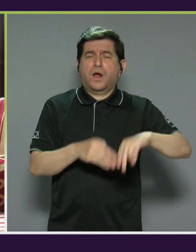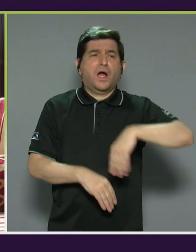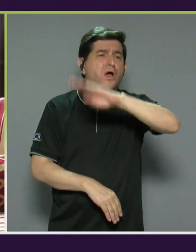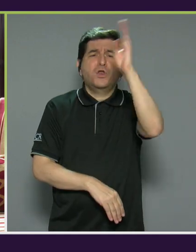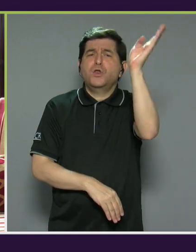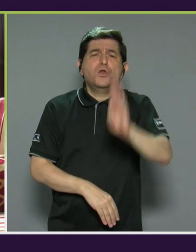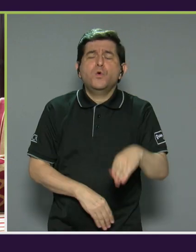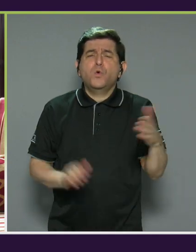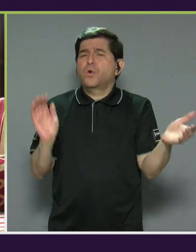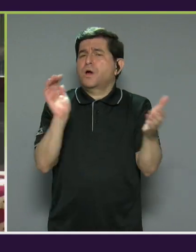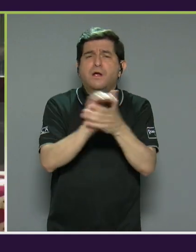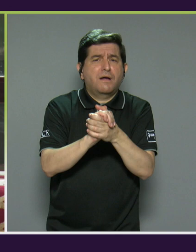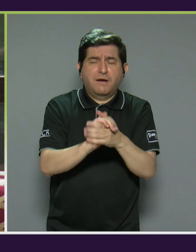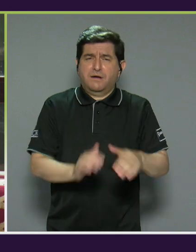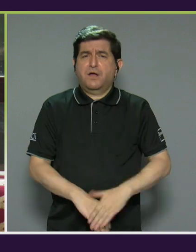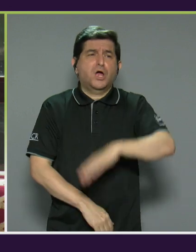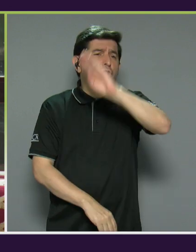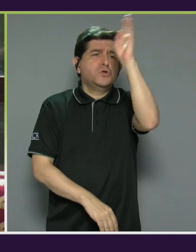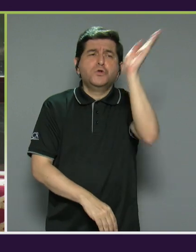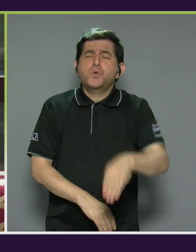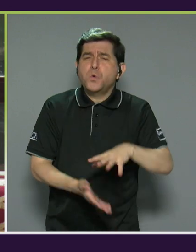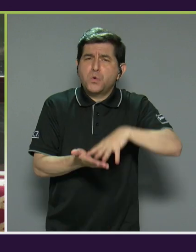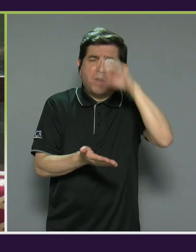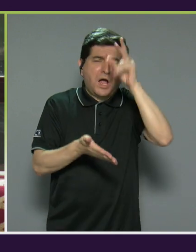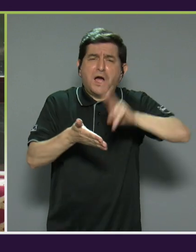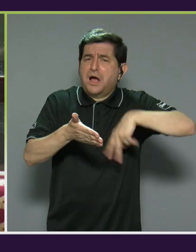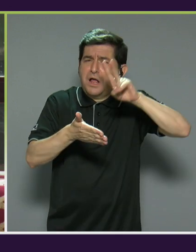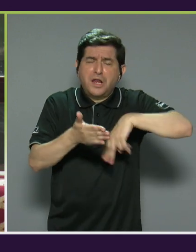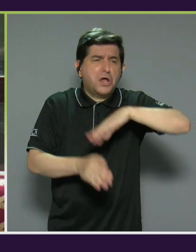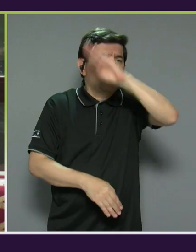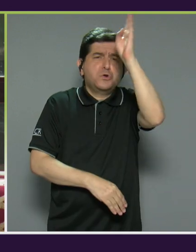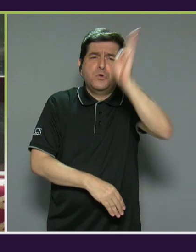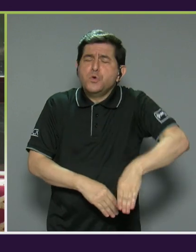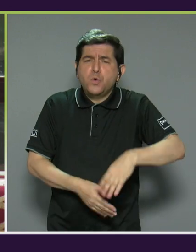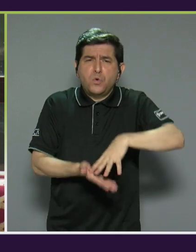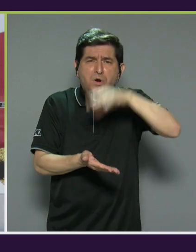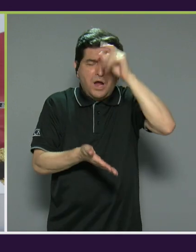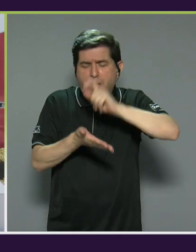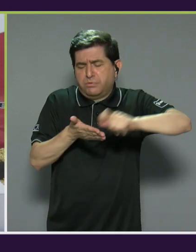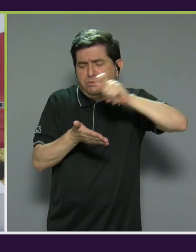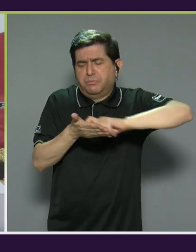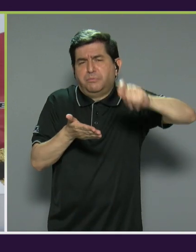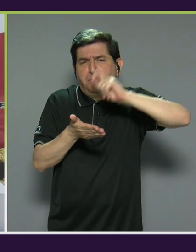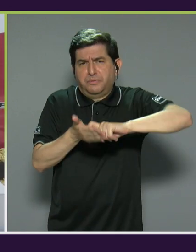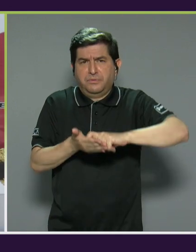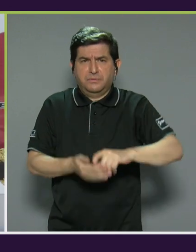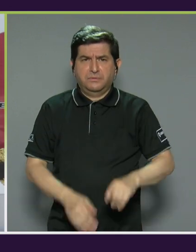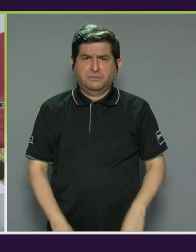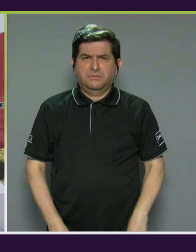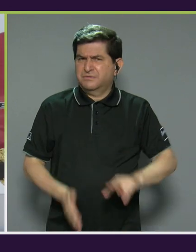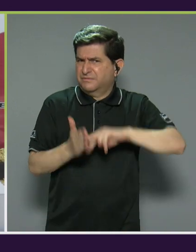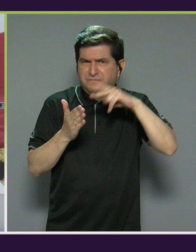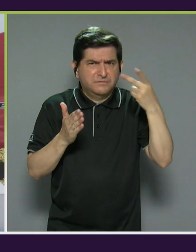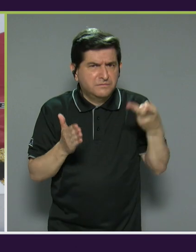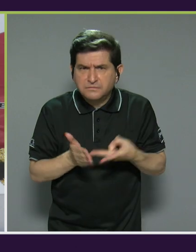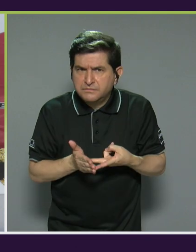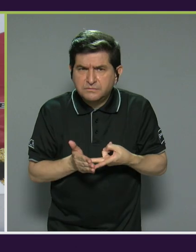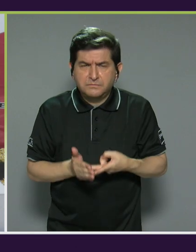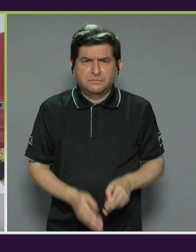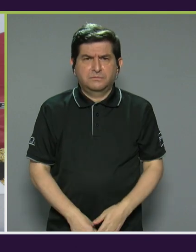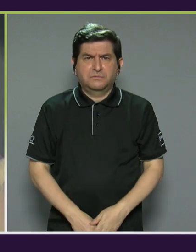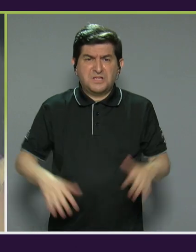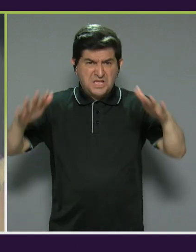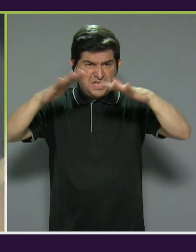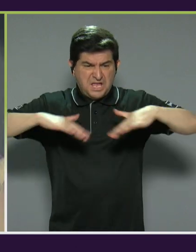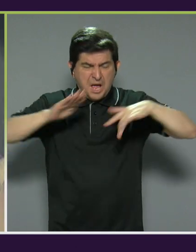nunca se va a casar, nunca va a aprender a leer, nunca va a aprender a escribir. Es decir, había todo un